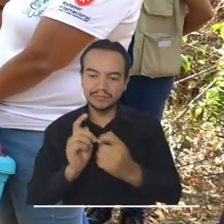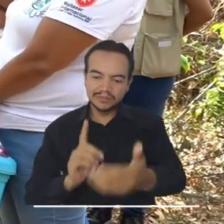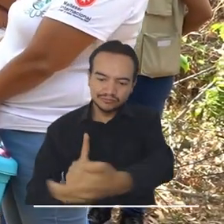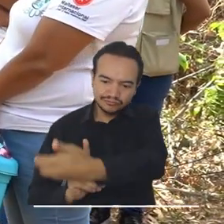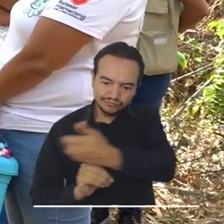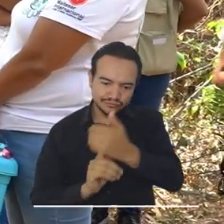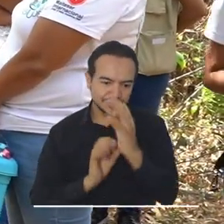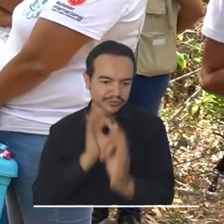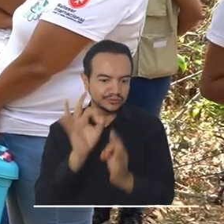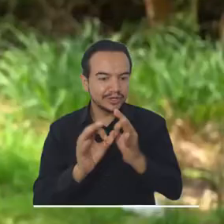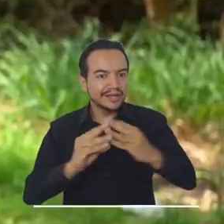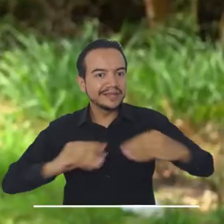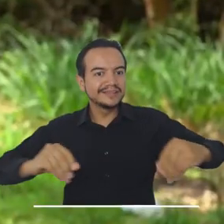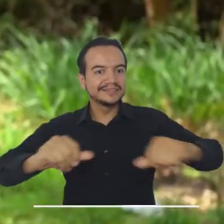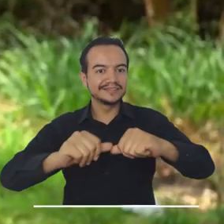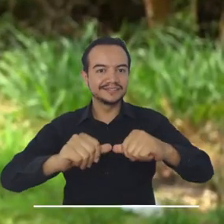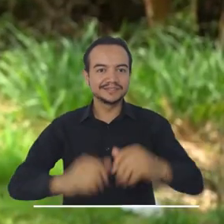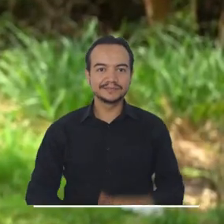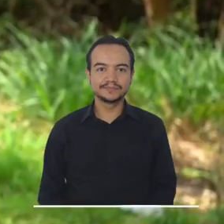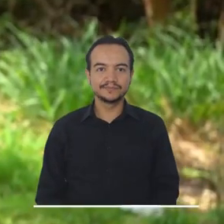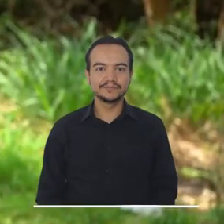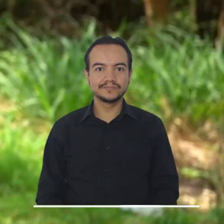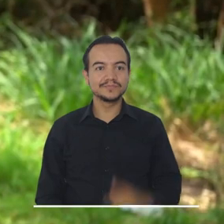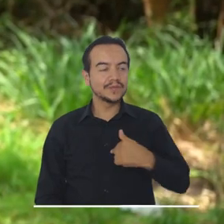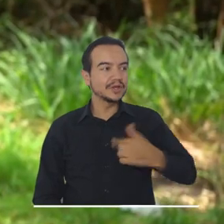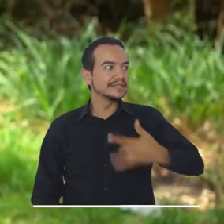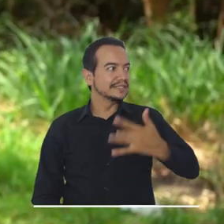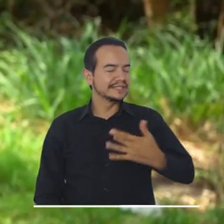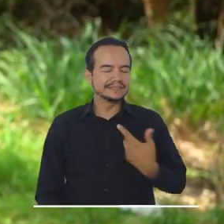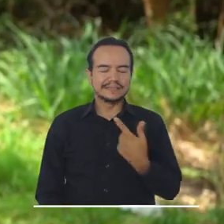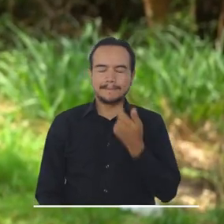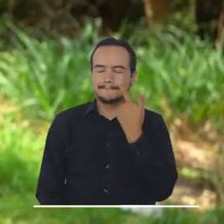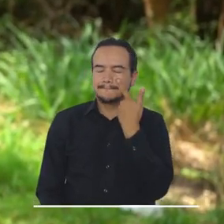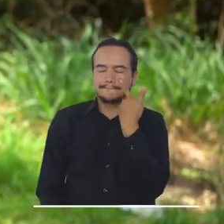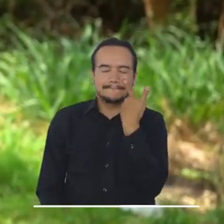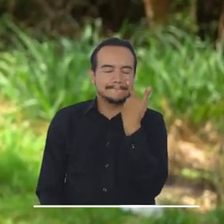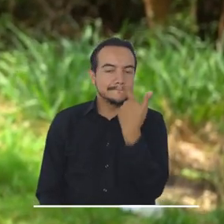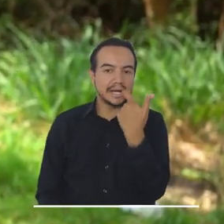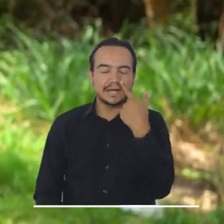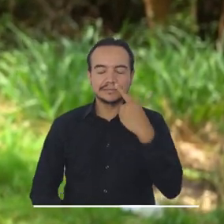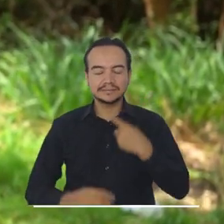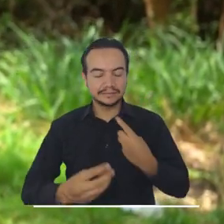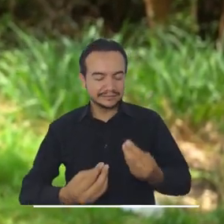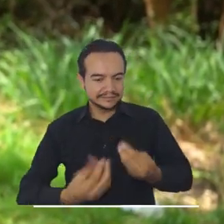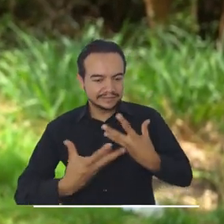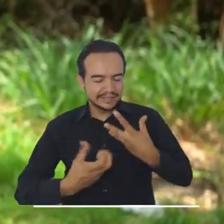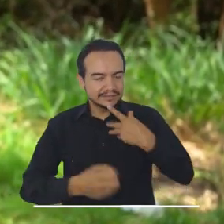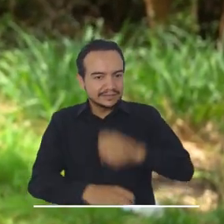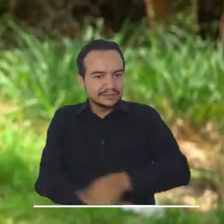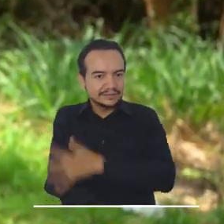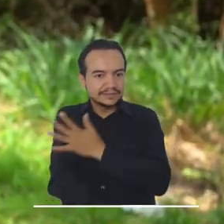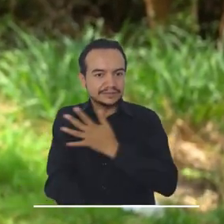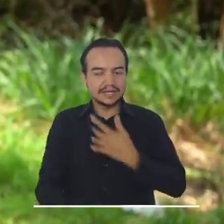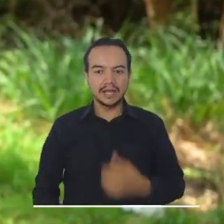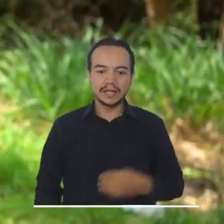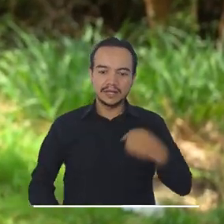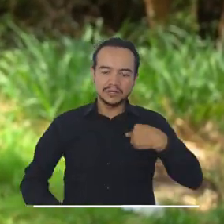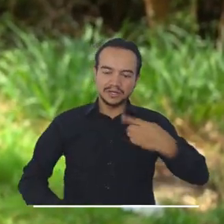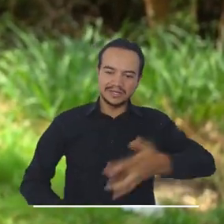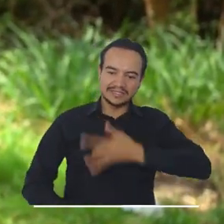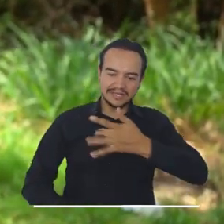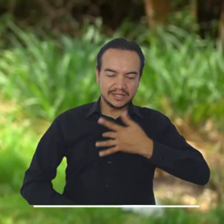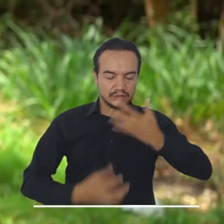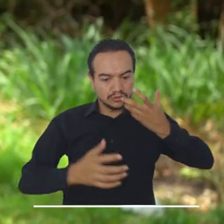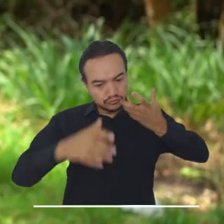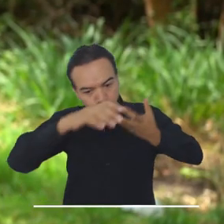territorio. Para mí fue una experiencia única, a todas nos llamó mucho la atención el recorrido, nos